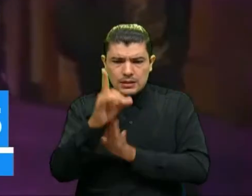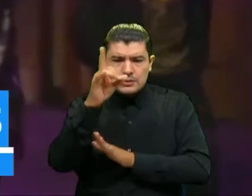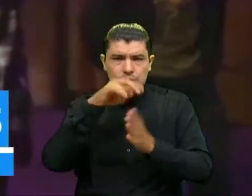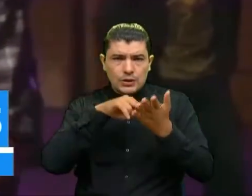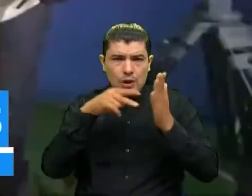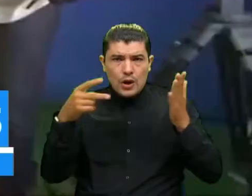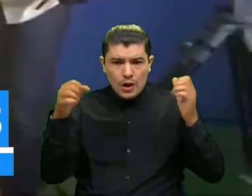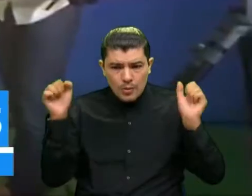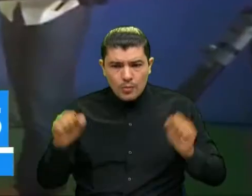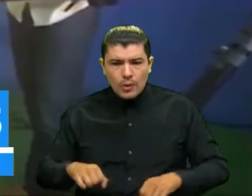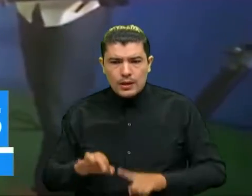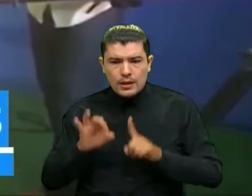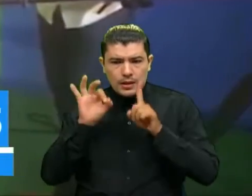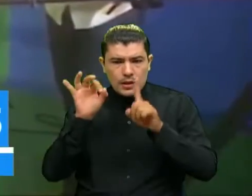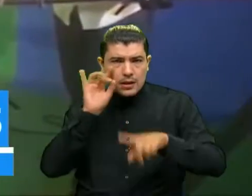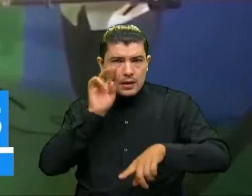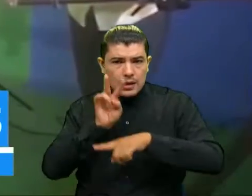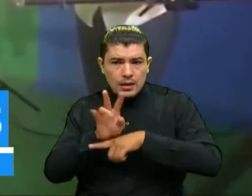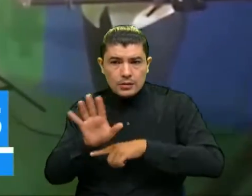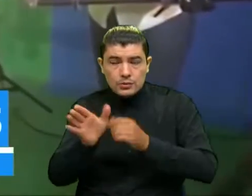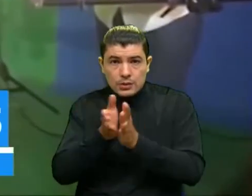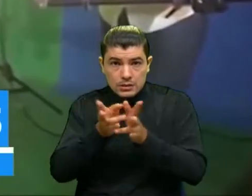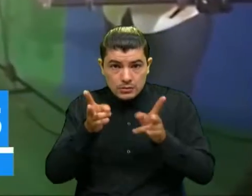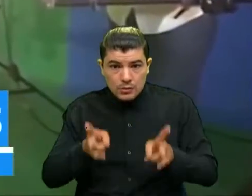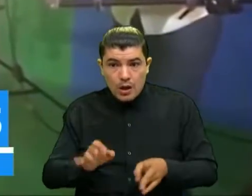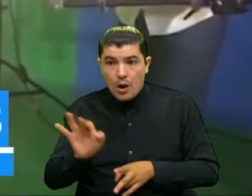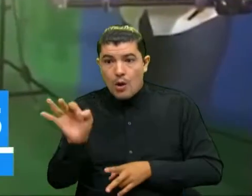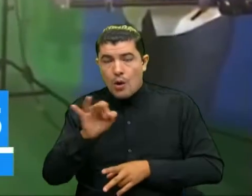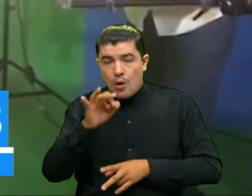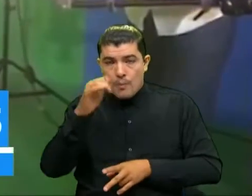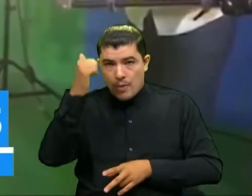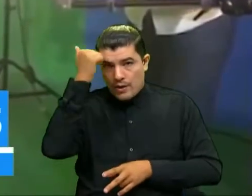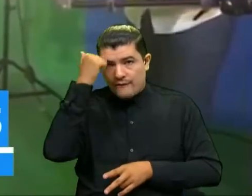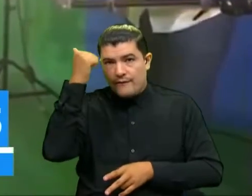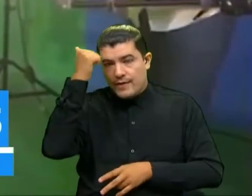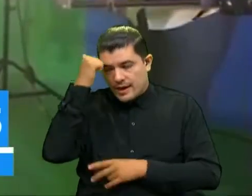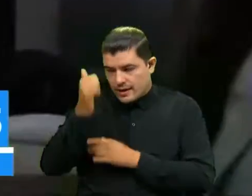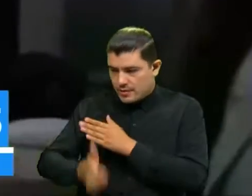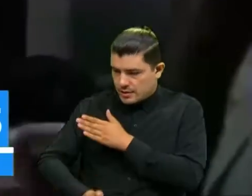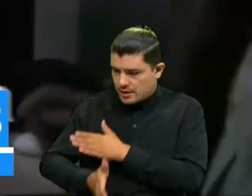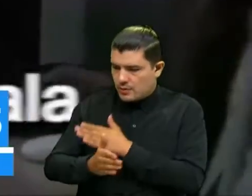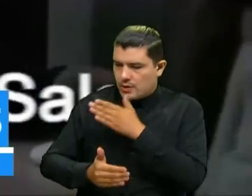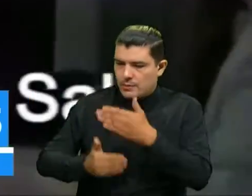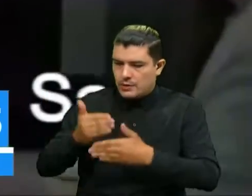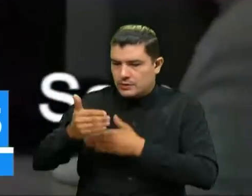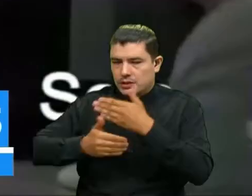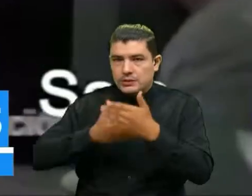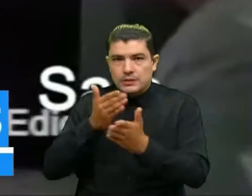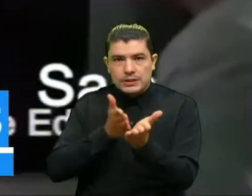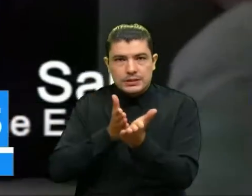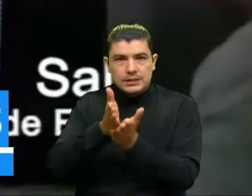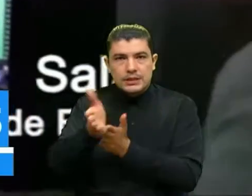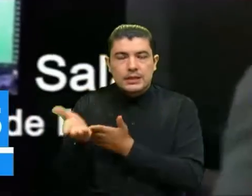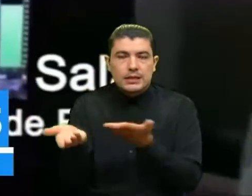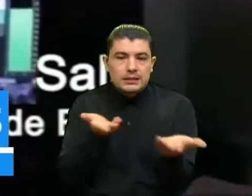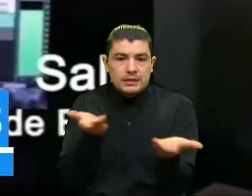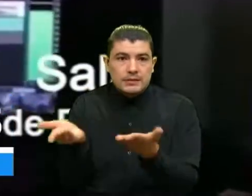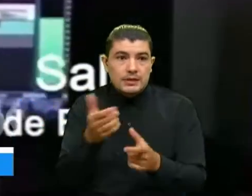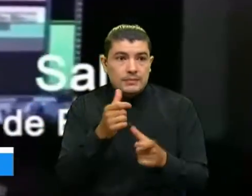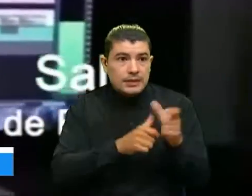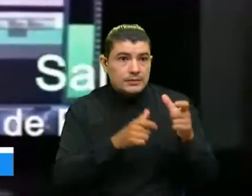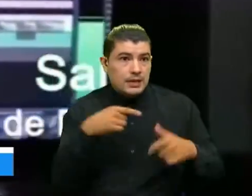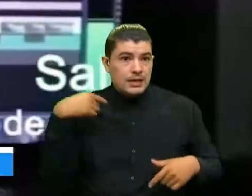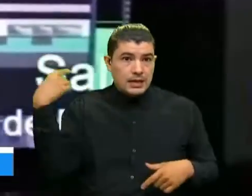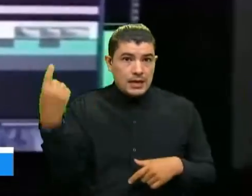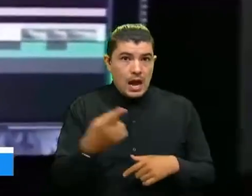mantener y garantizar a tanto a los estudiantes como profesores continuar con la prestación del servicio y que nuestros colaboradores puedan también